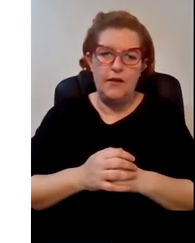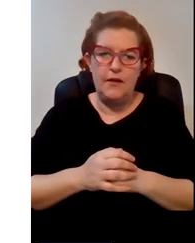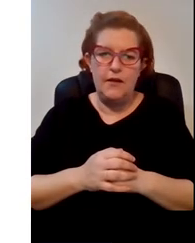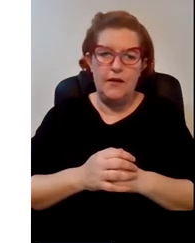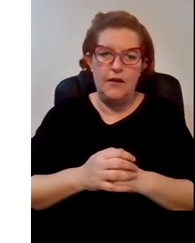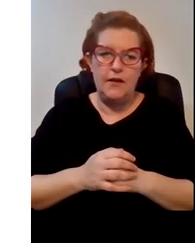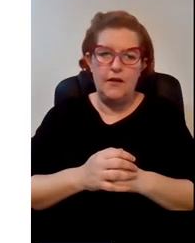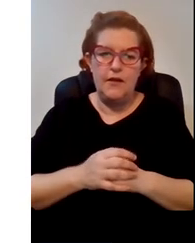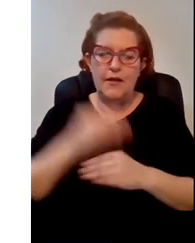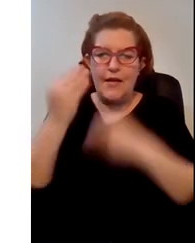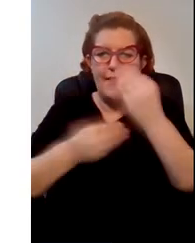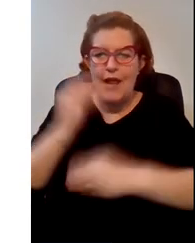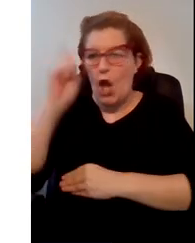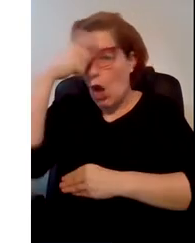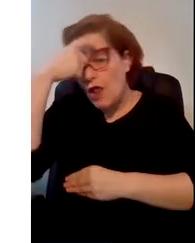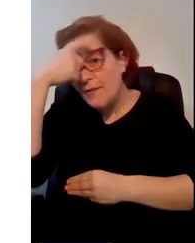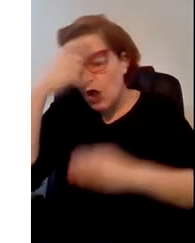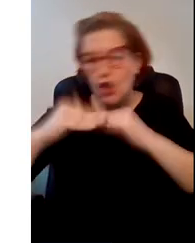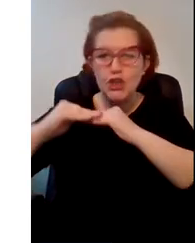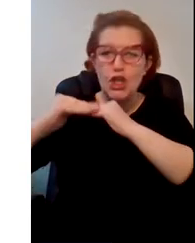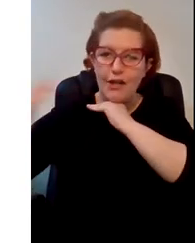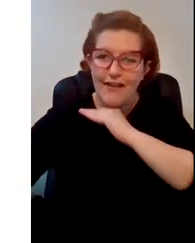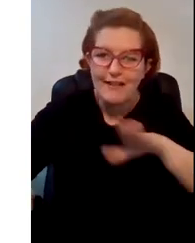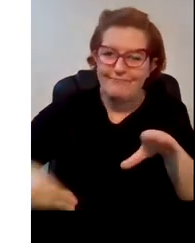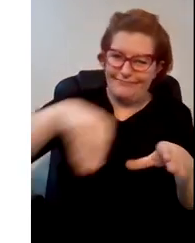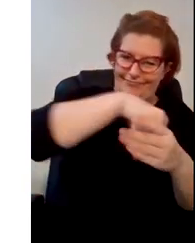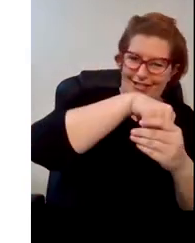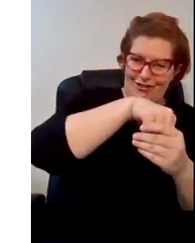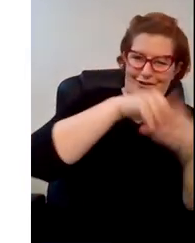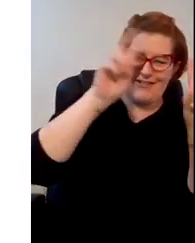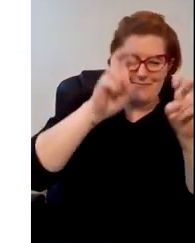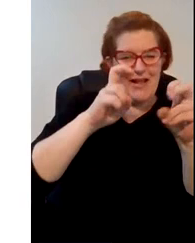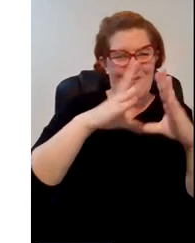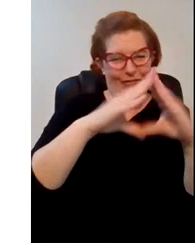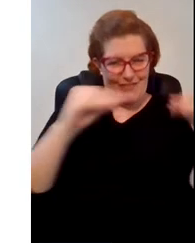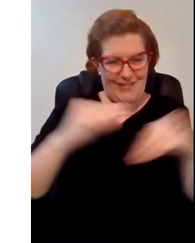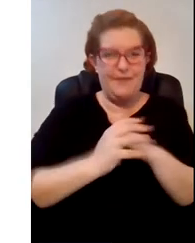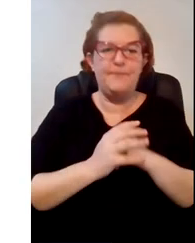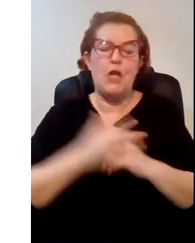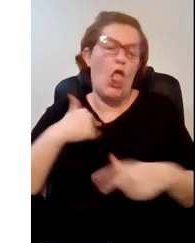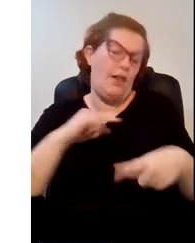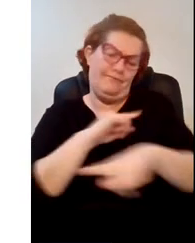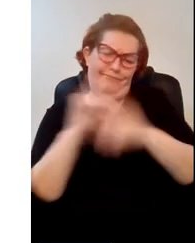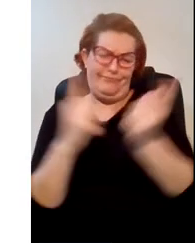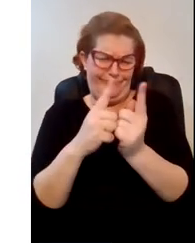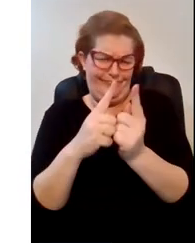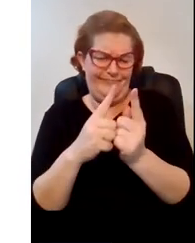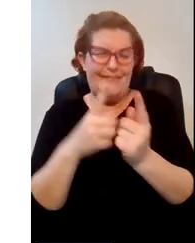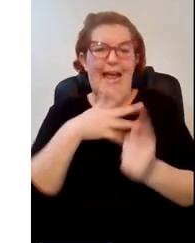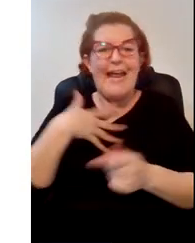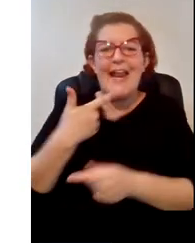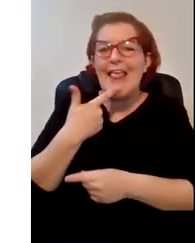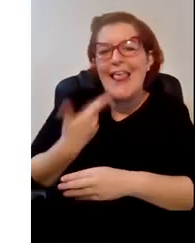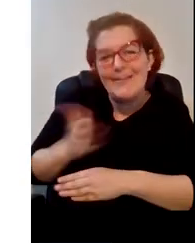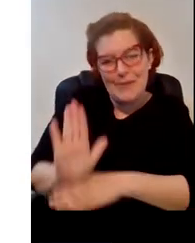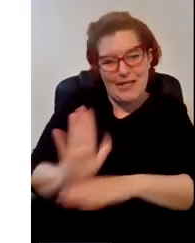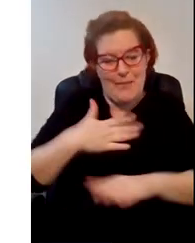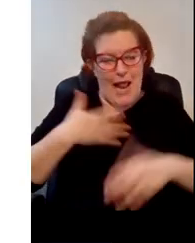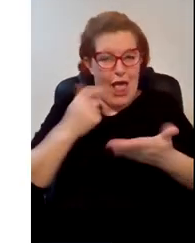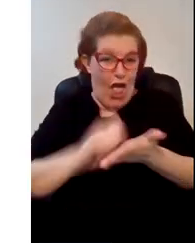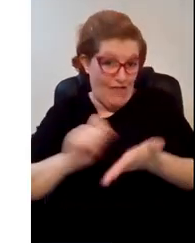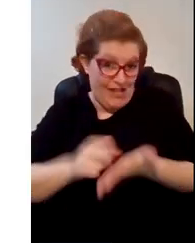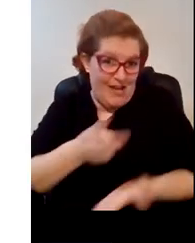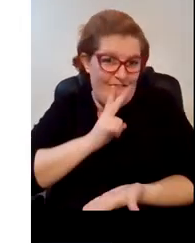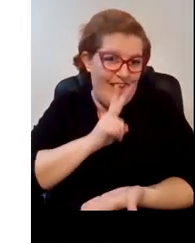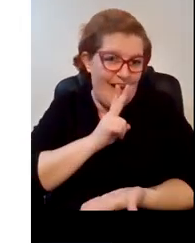introducir conceptos de sostenibilidad dentro de bueno voy a ser muy breve pero sí que quería presentar a la oficina verde como